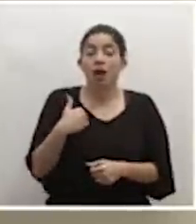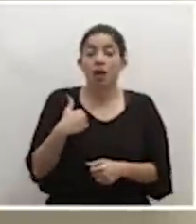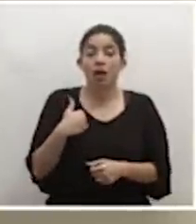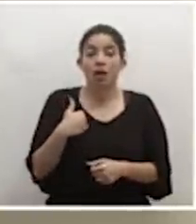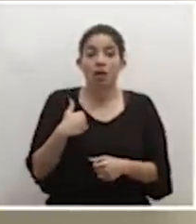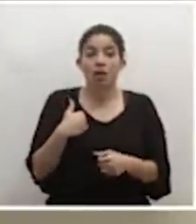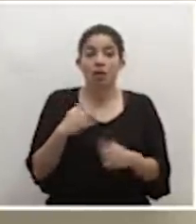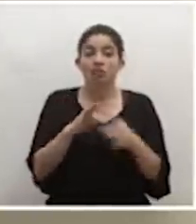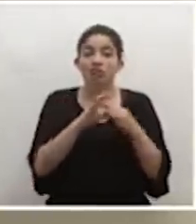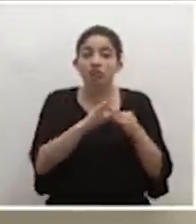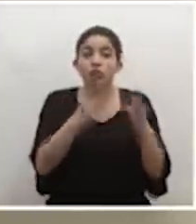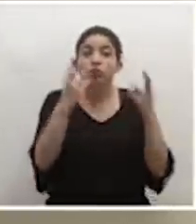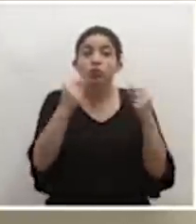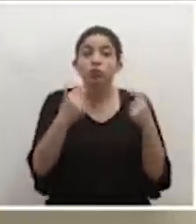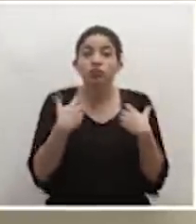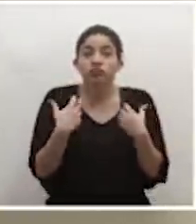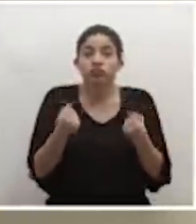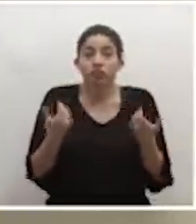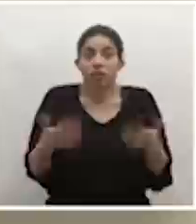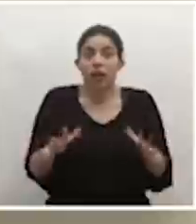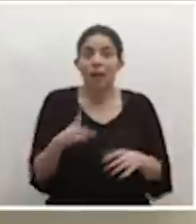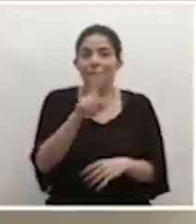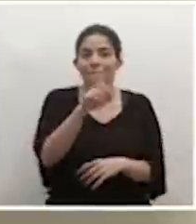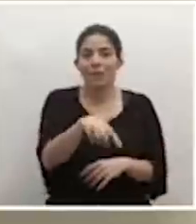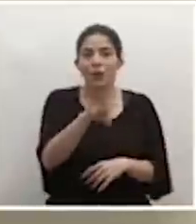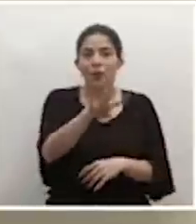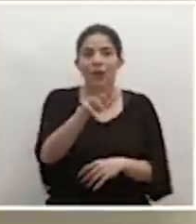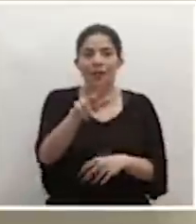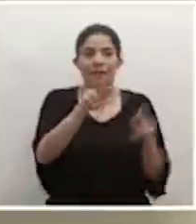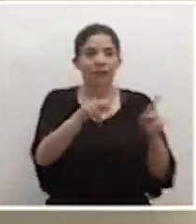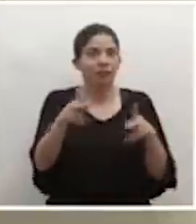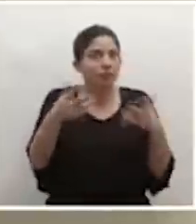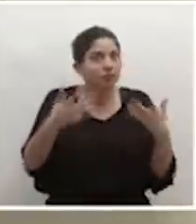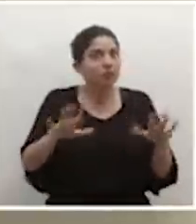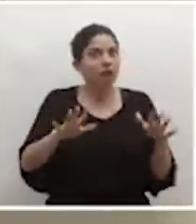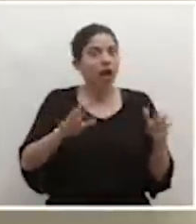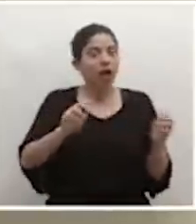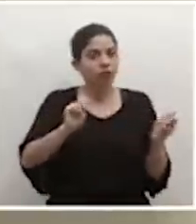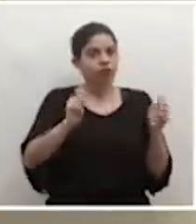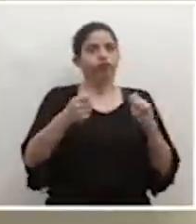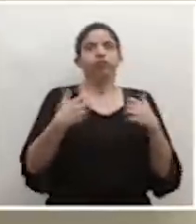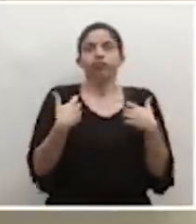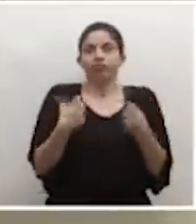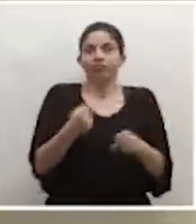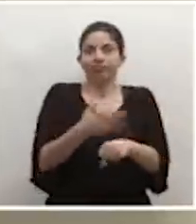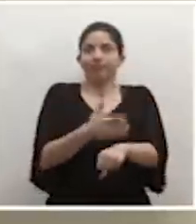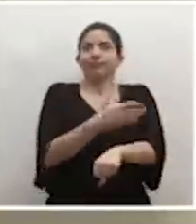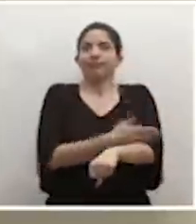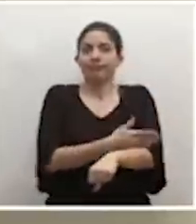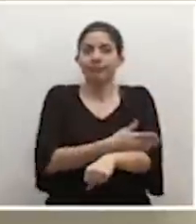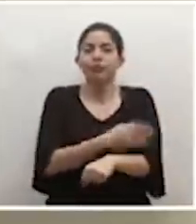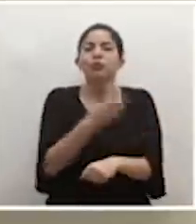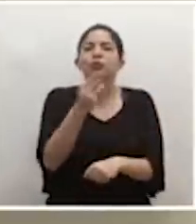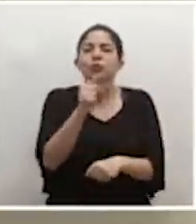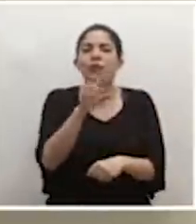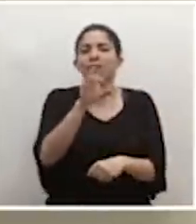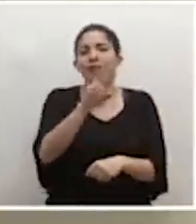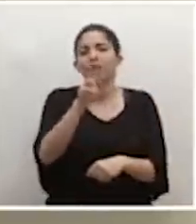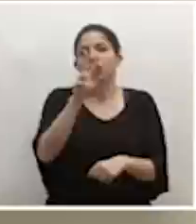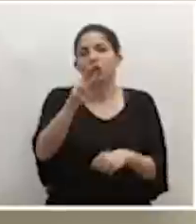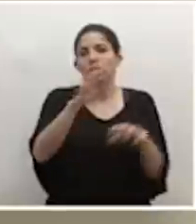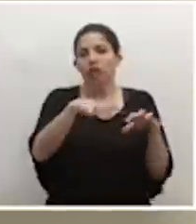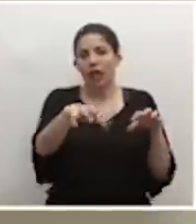lo que se refiere a recuperación, mil 43 personas que han alcanzado ese estatus y están distribuidos en 72